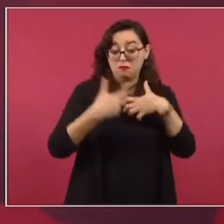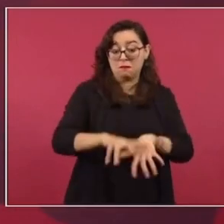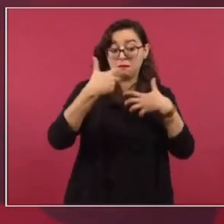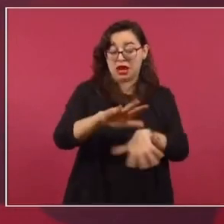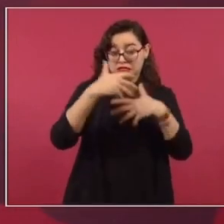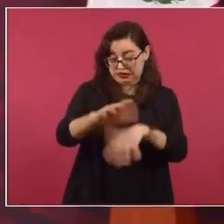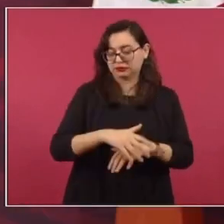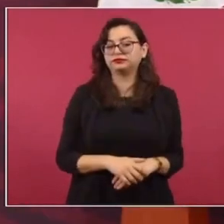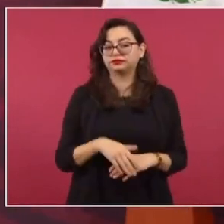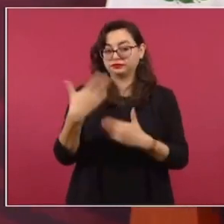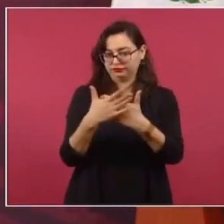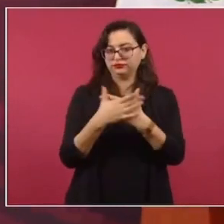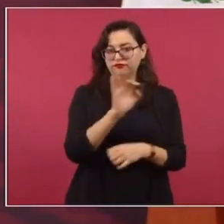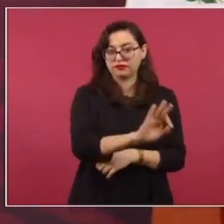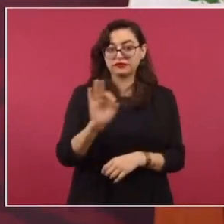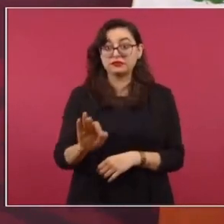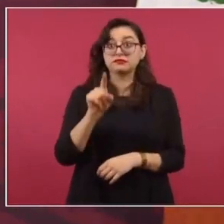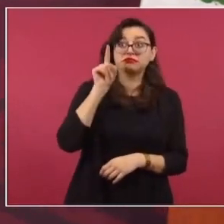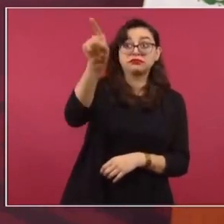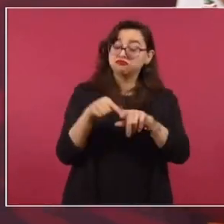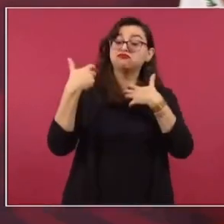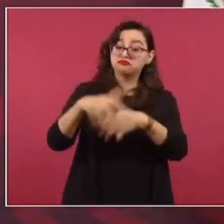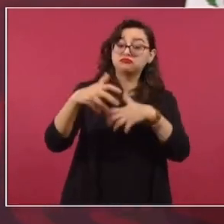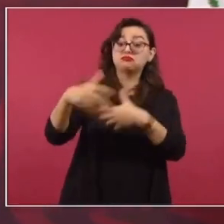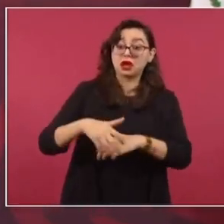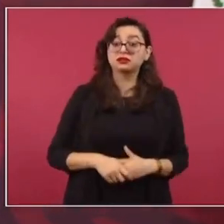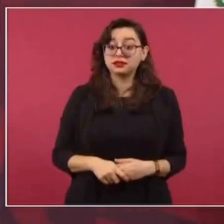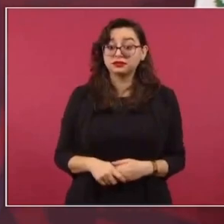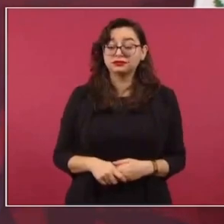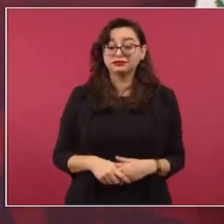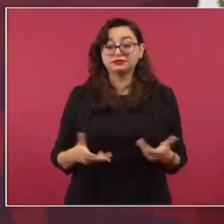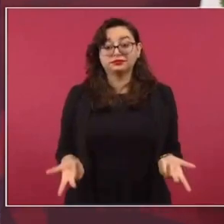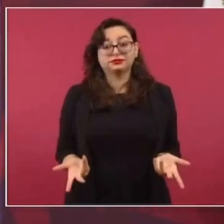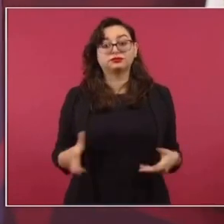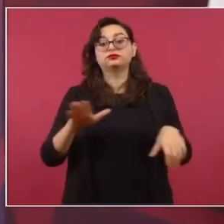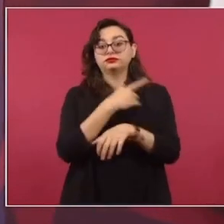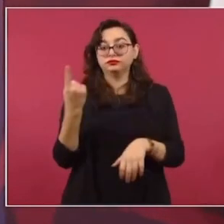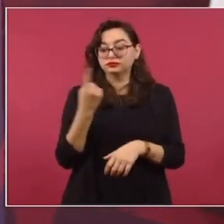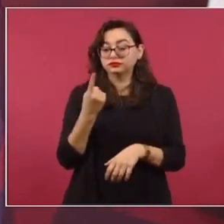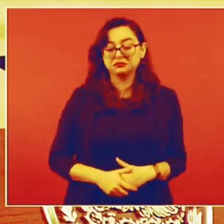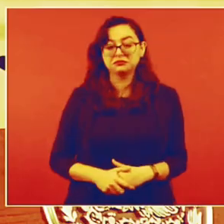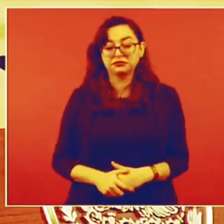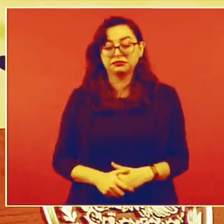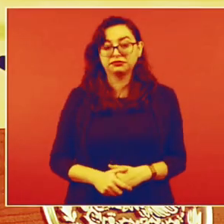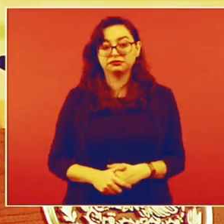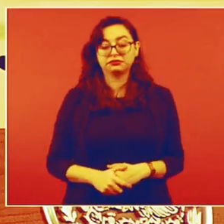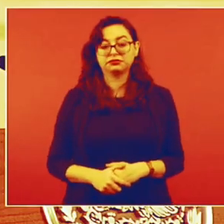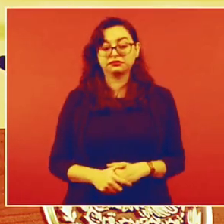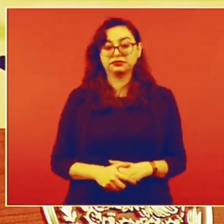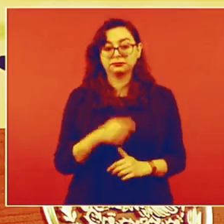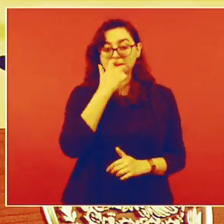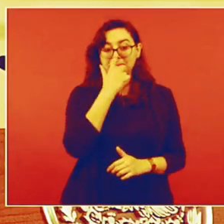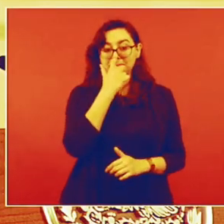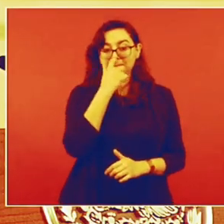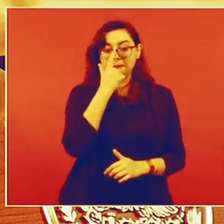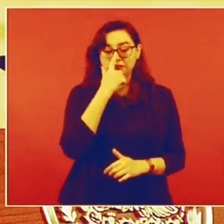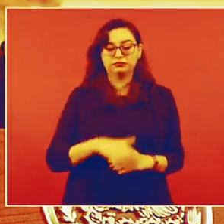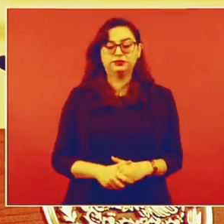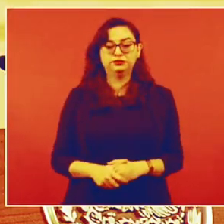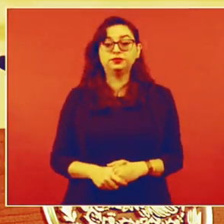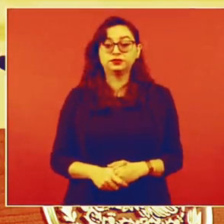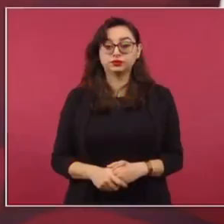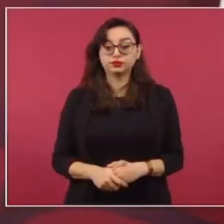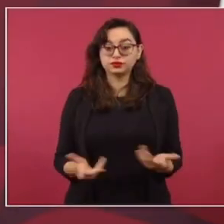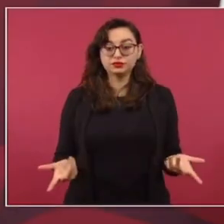España para manifestarse en frente a la embajada, porque supuestamente nosotros estamos atentando contra la democracia. Pero es